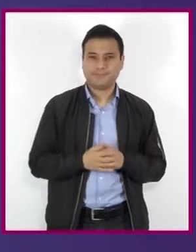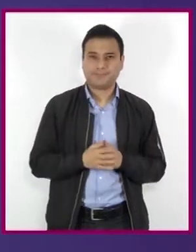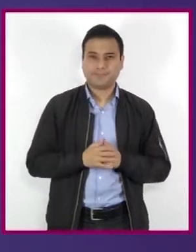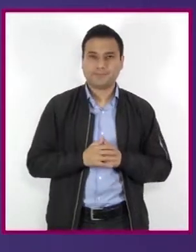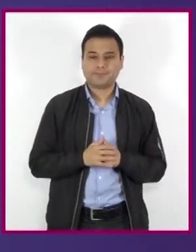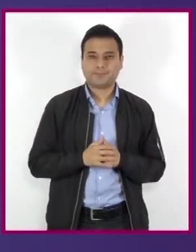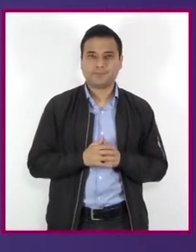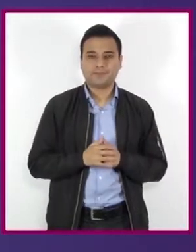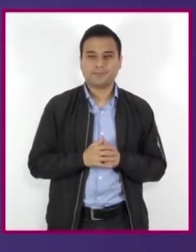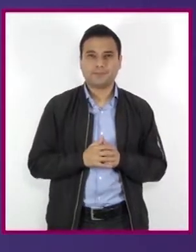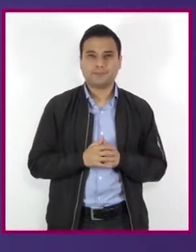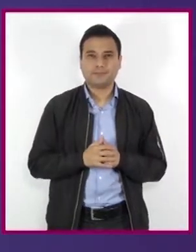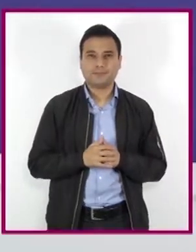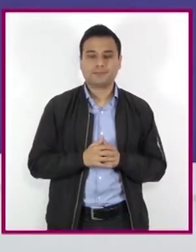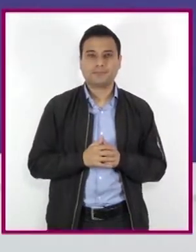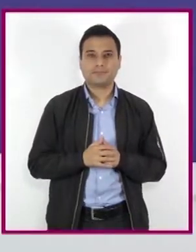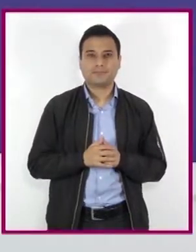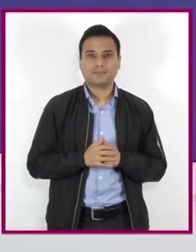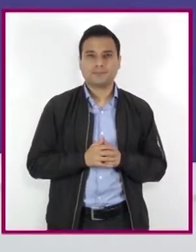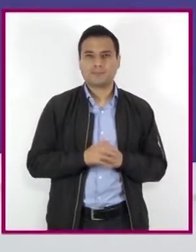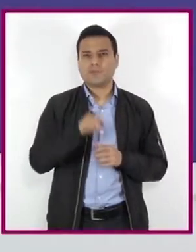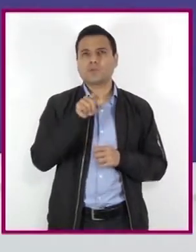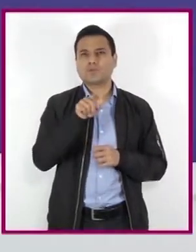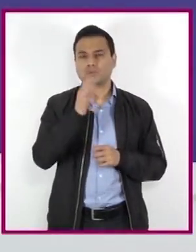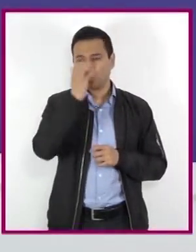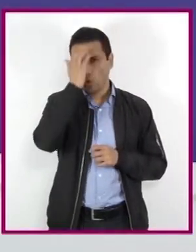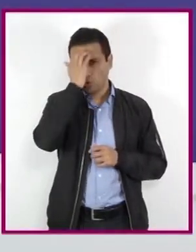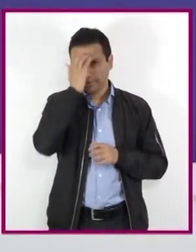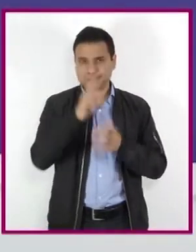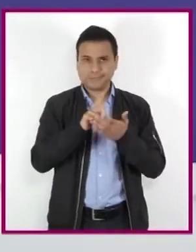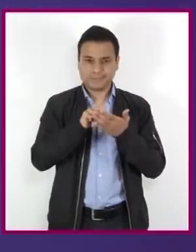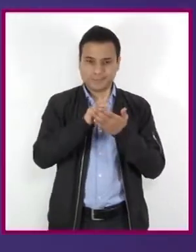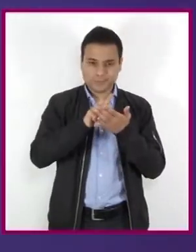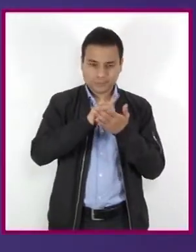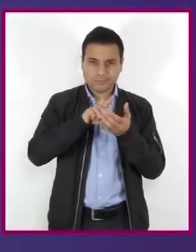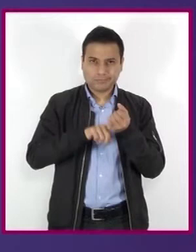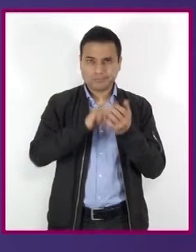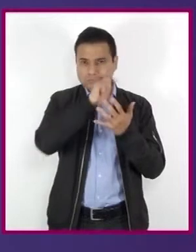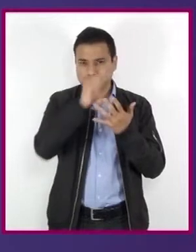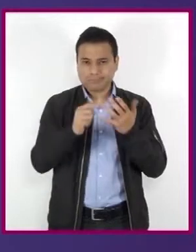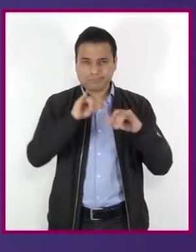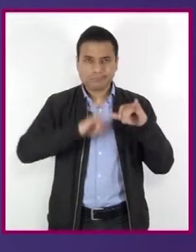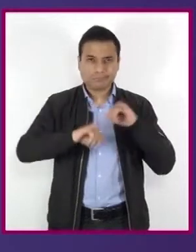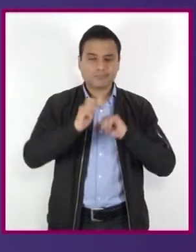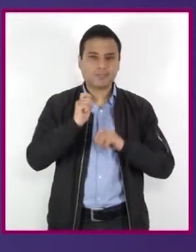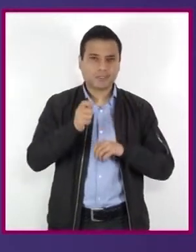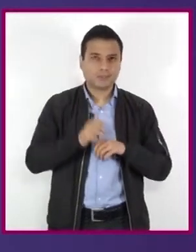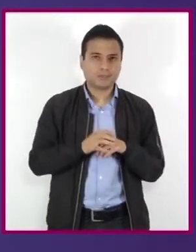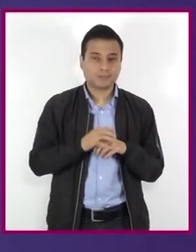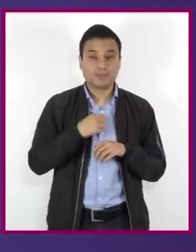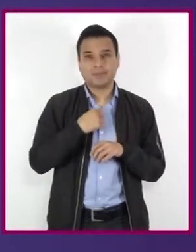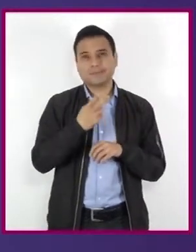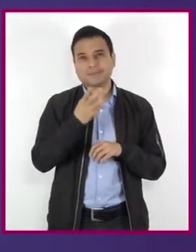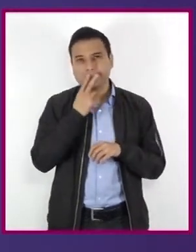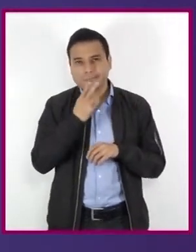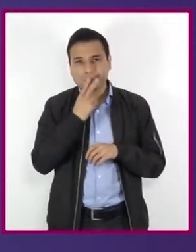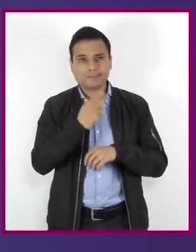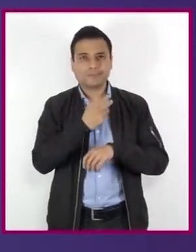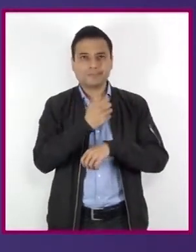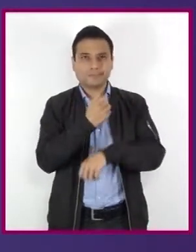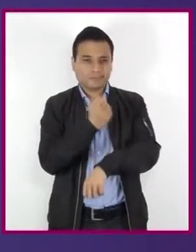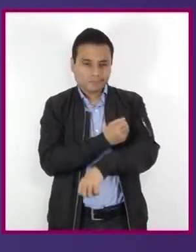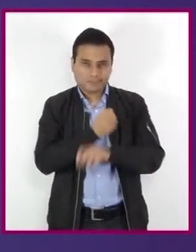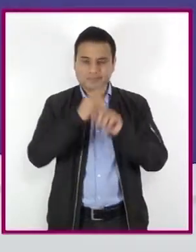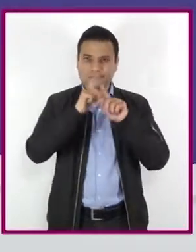Reconocerán los elementos que componen algunas de las más comunes y los efectos que producen estos compuestos en el